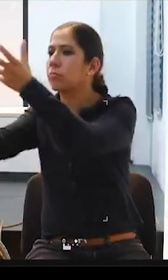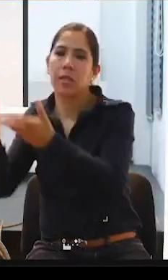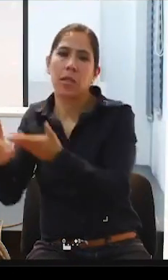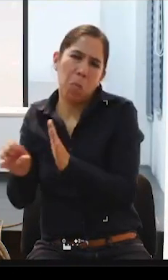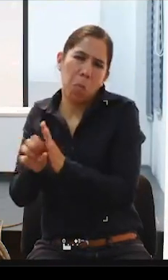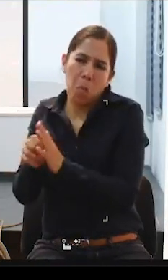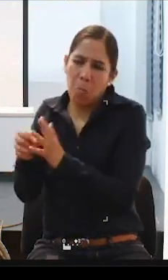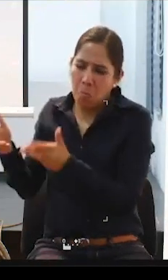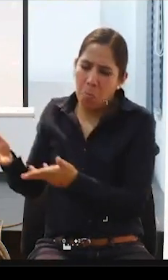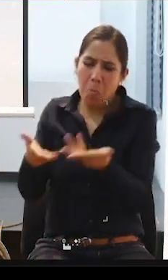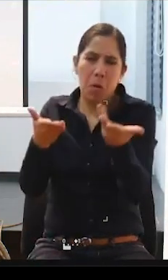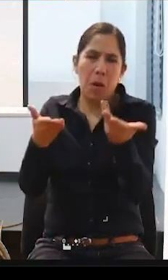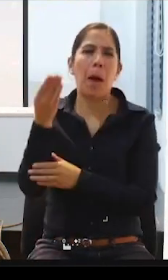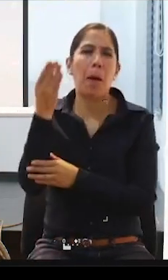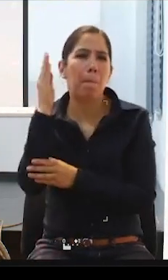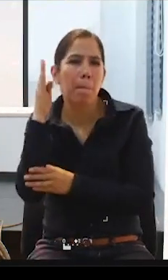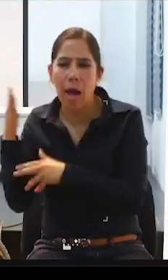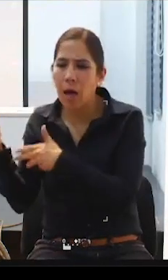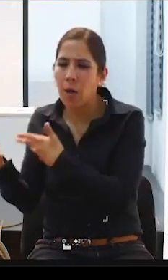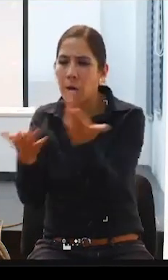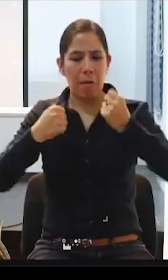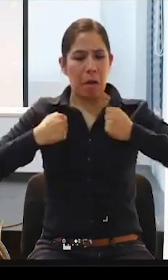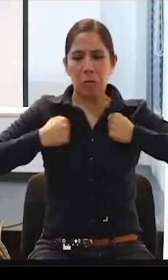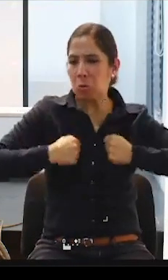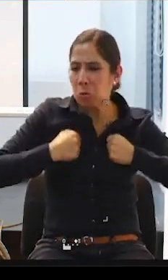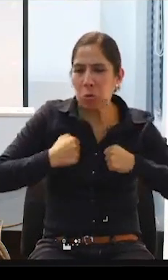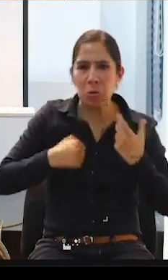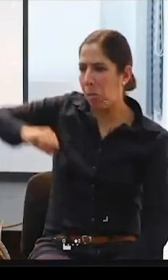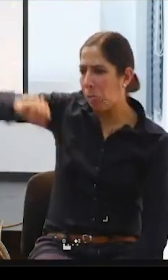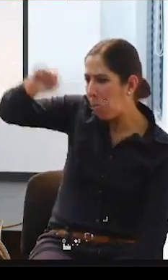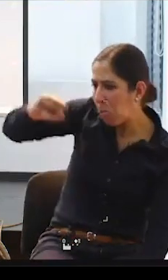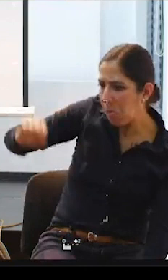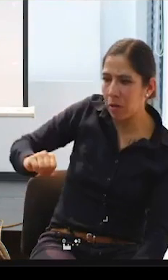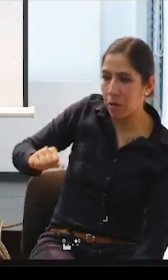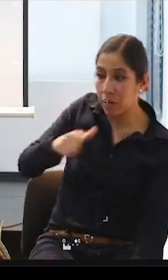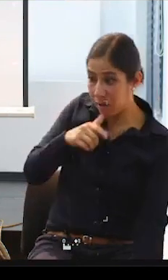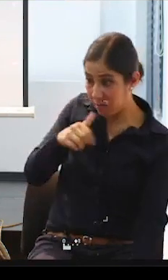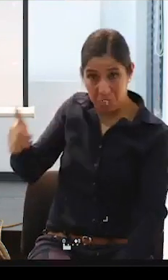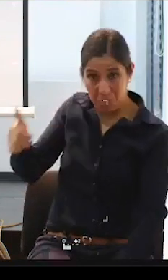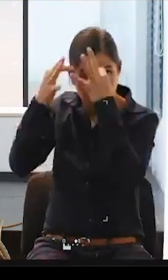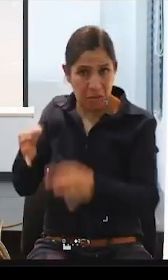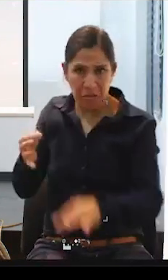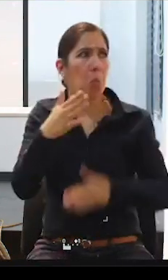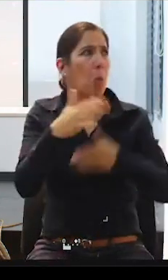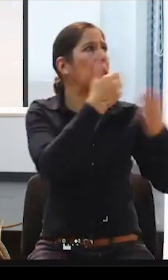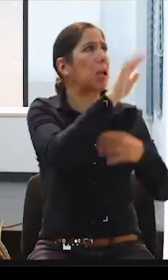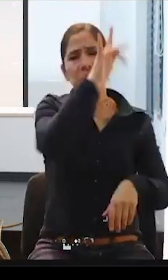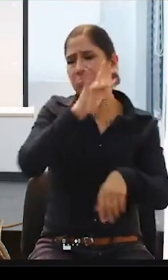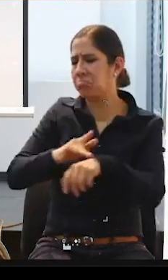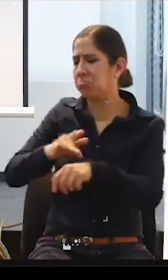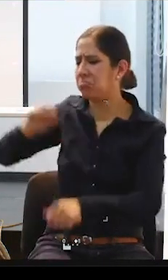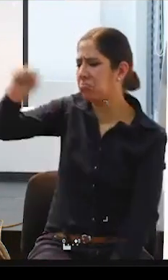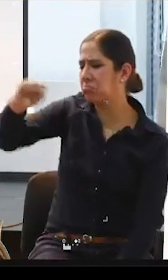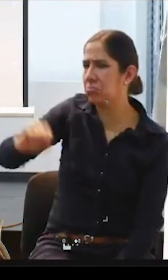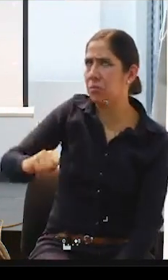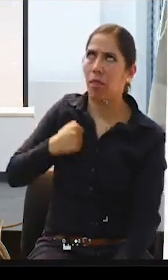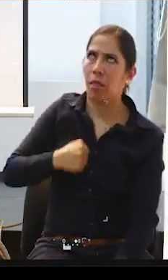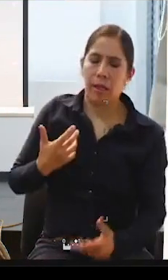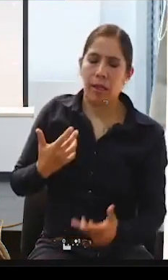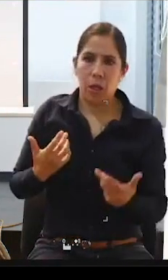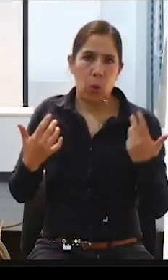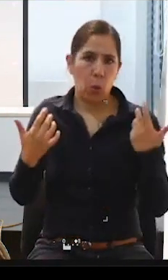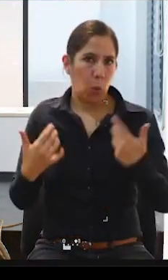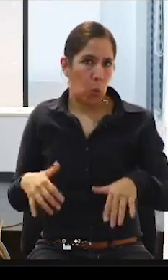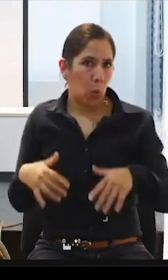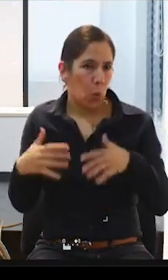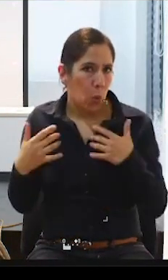las van a, y las van a pasar la esponja por todo el cuerpo. No escogen. No escogen. Eso es